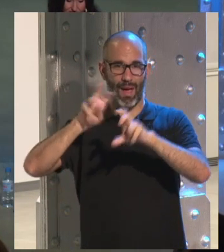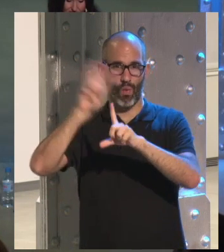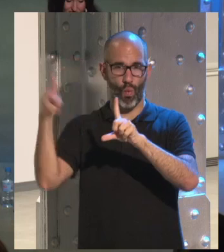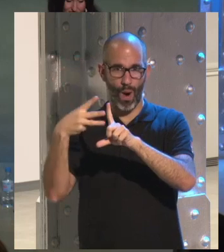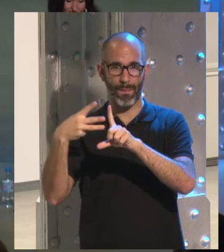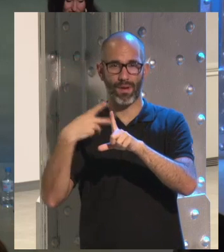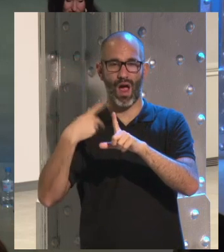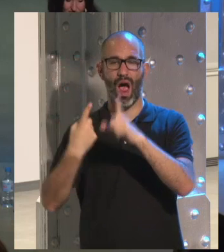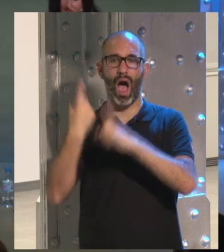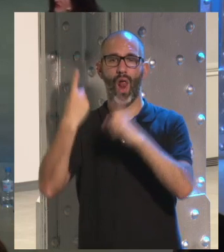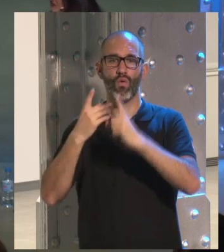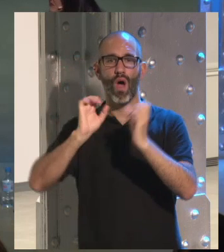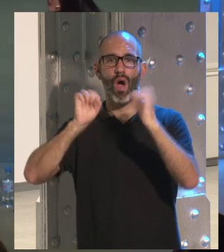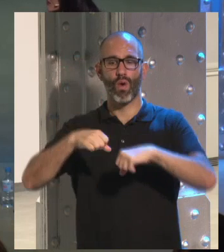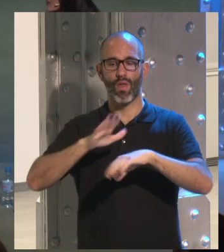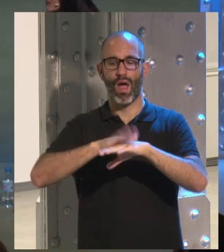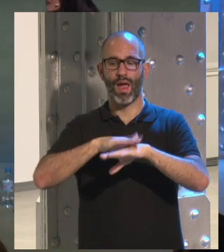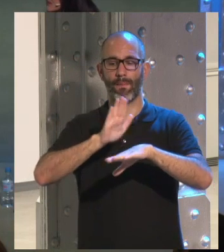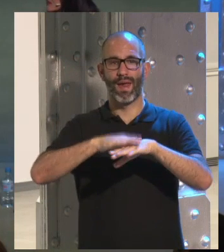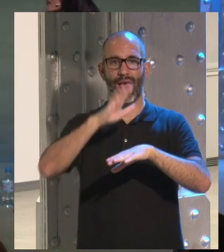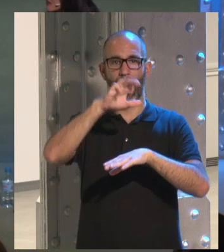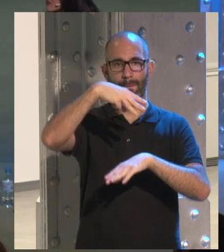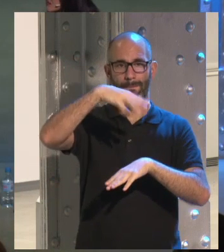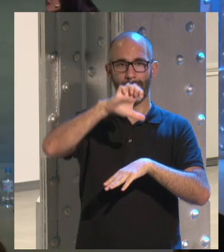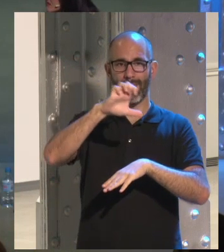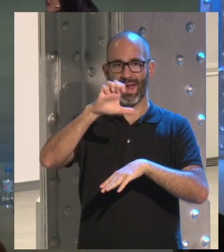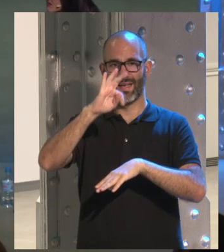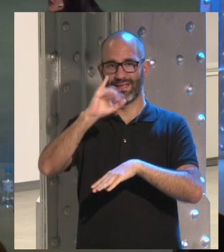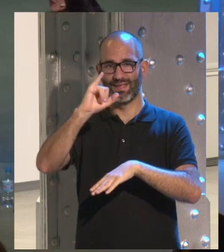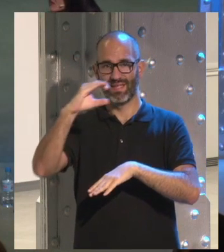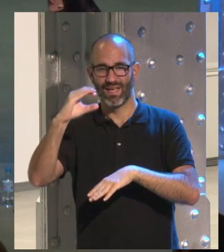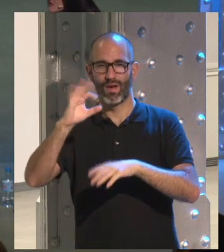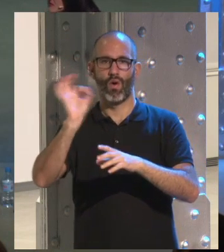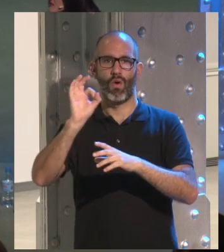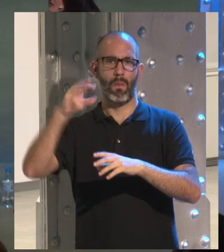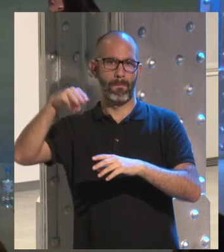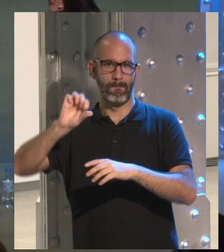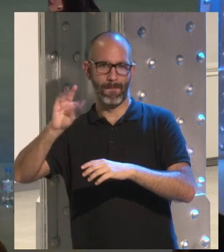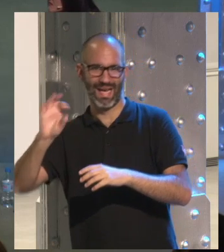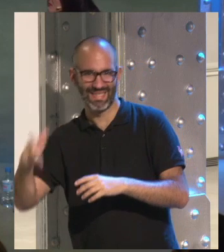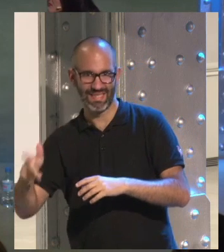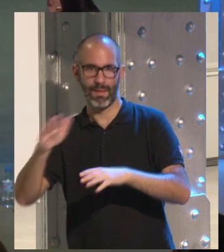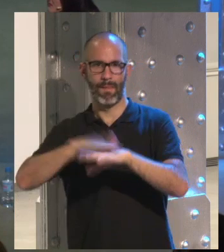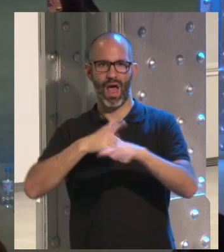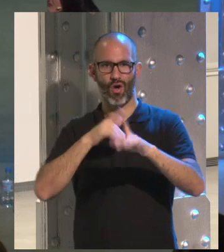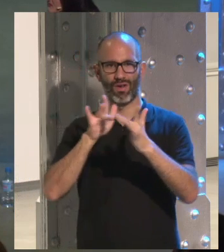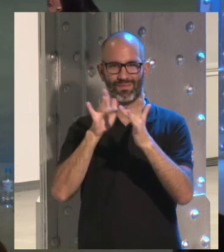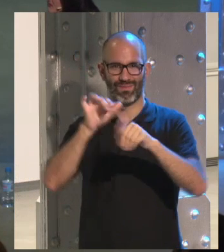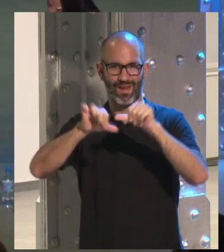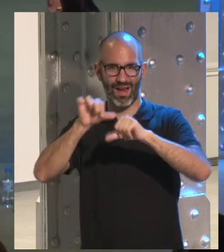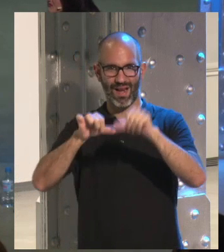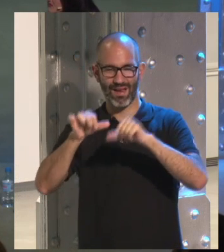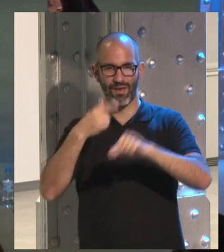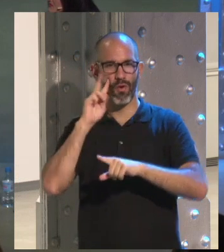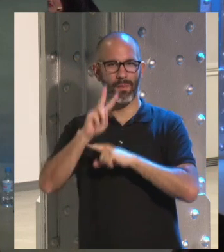teníamos algunos acuerdos con Mithic y Match etc. Y me acuerdo de esa época pues veíamos las fotos de la gente que